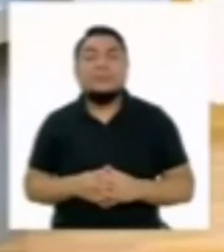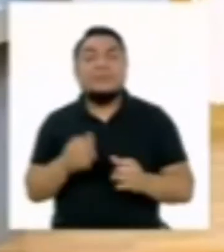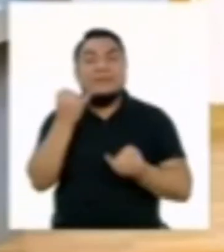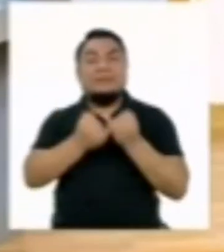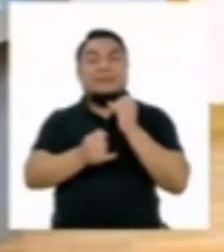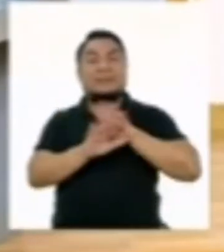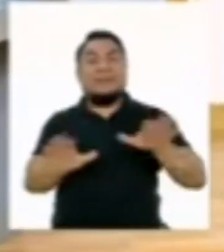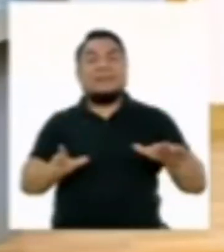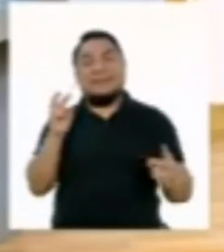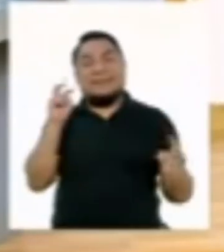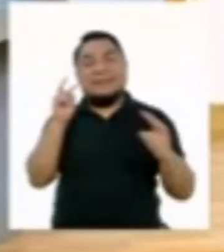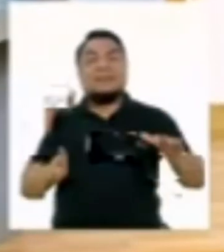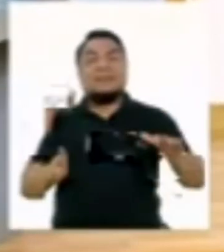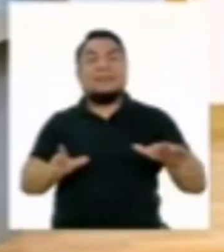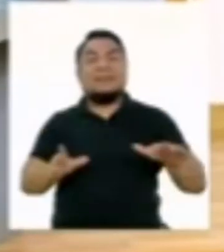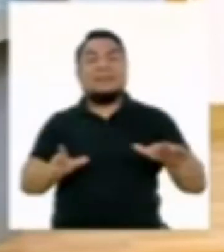Eso fue todo por hoy. ¡Ya nos vemos! ¡Chau, chau!